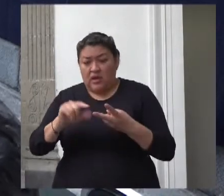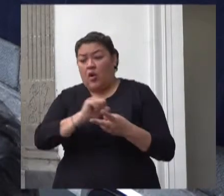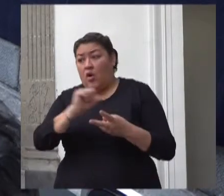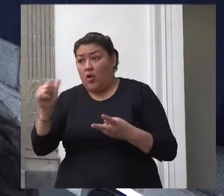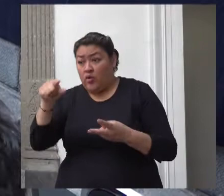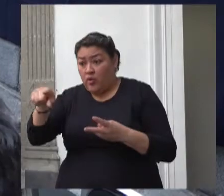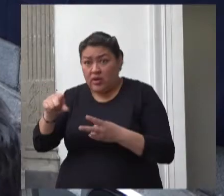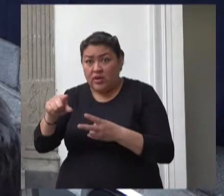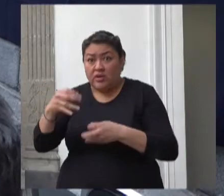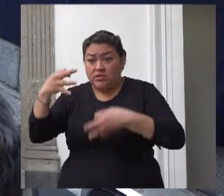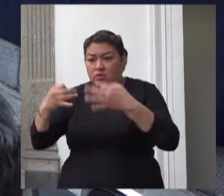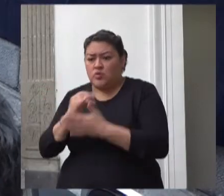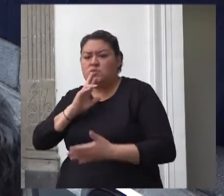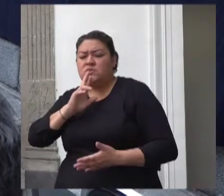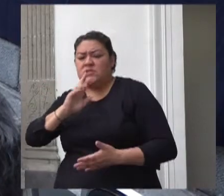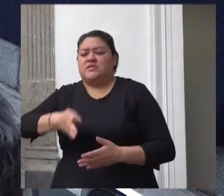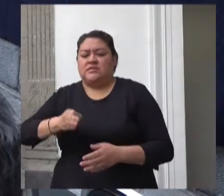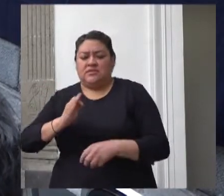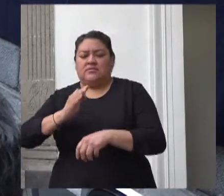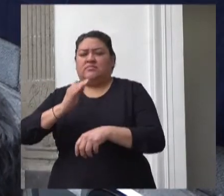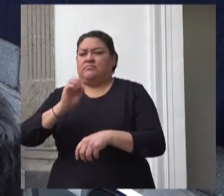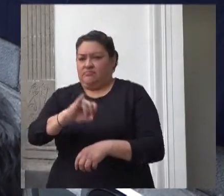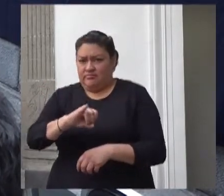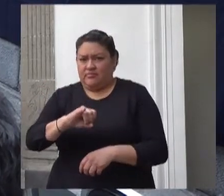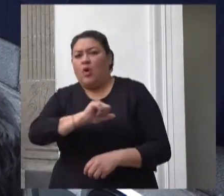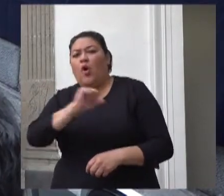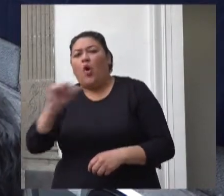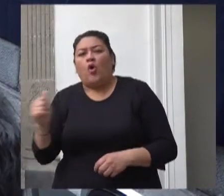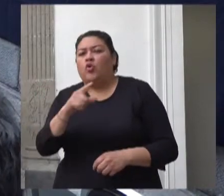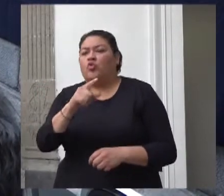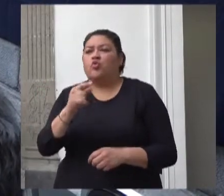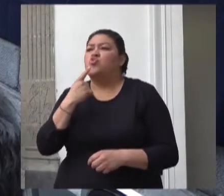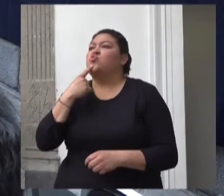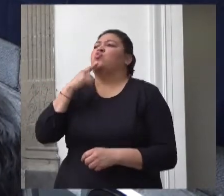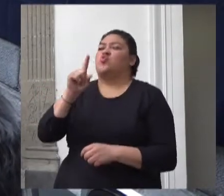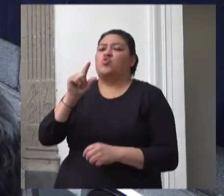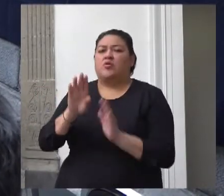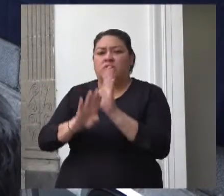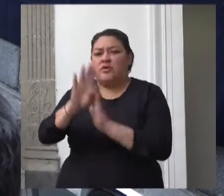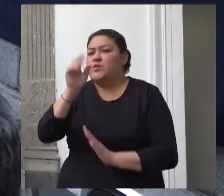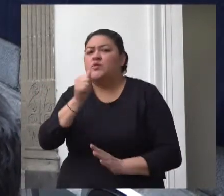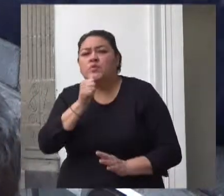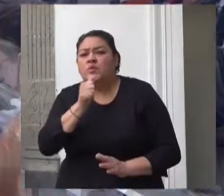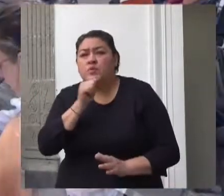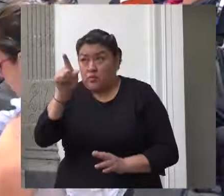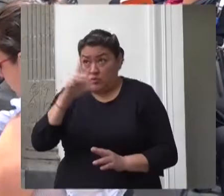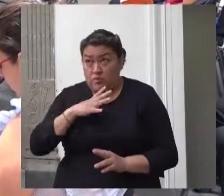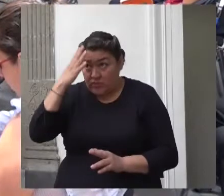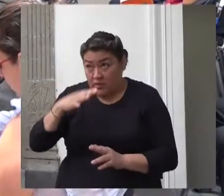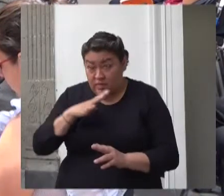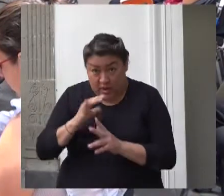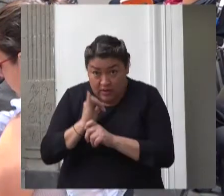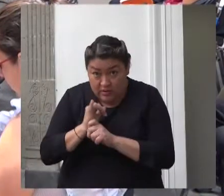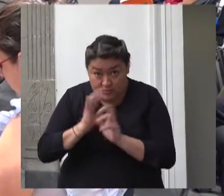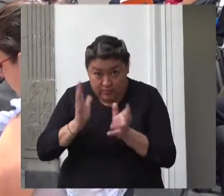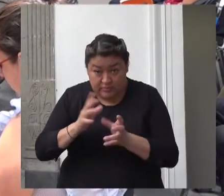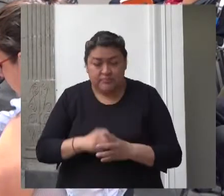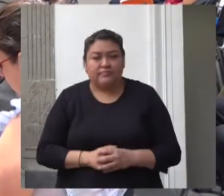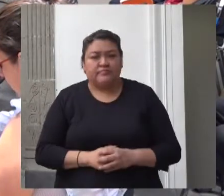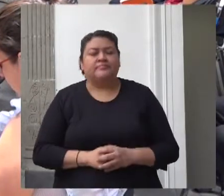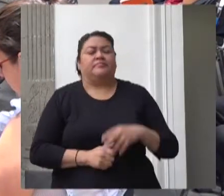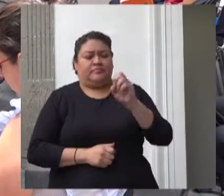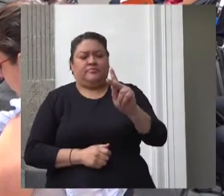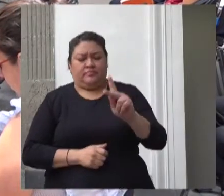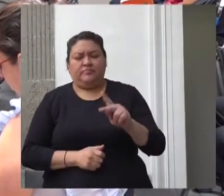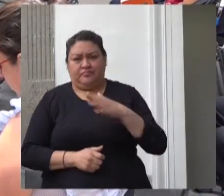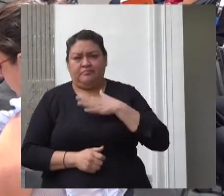avante y cuáles están también estancados muchas gracias déjeme comentarle lo siguiente quienes